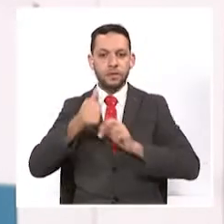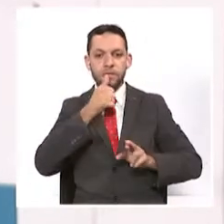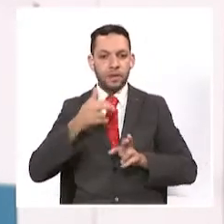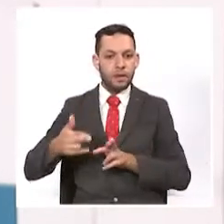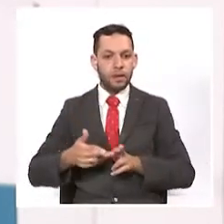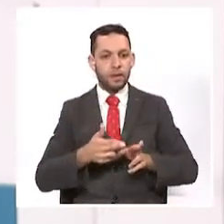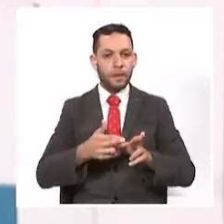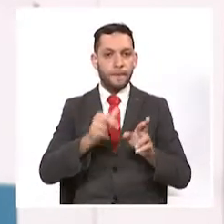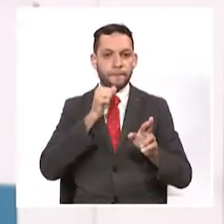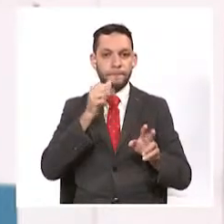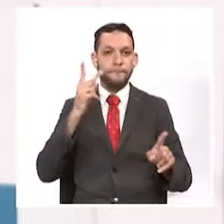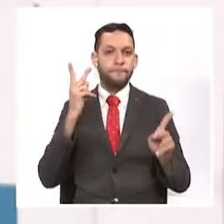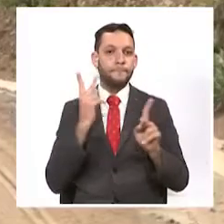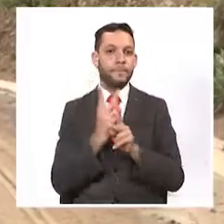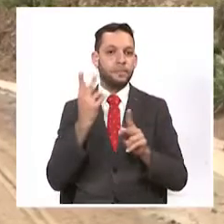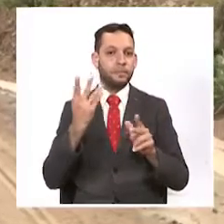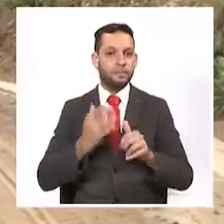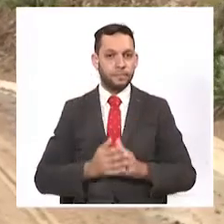en tragedias.